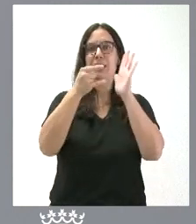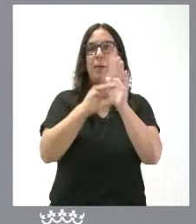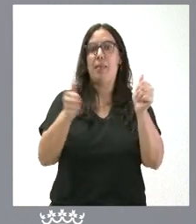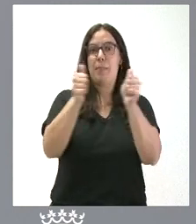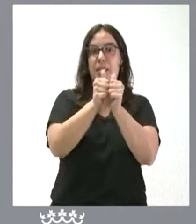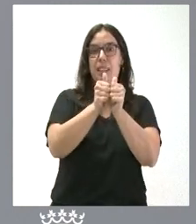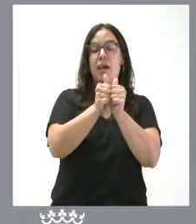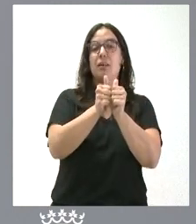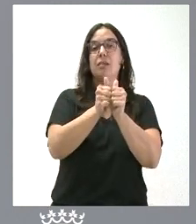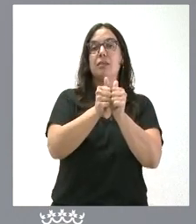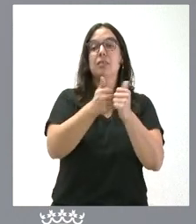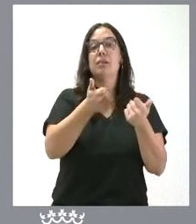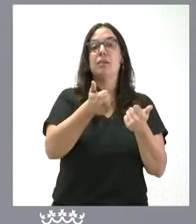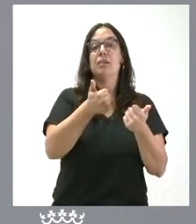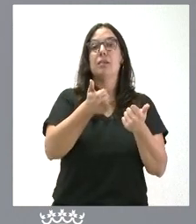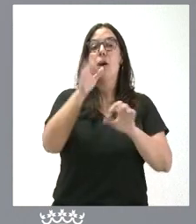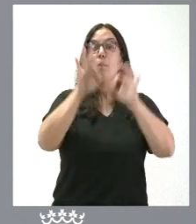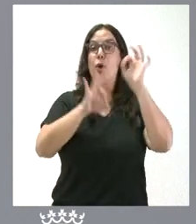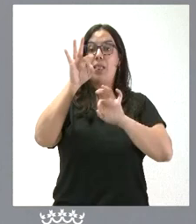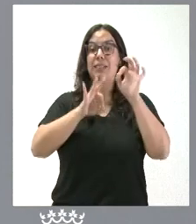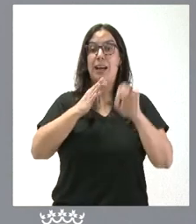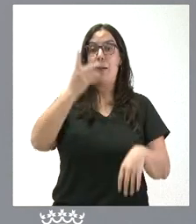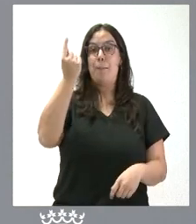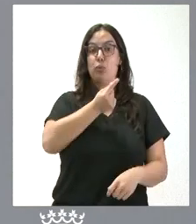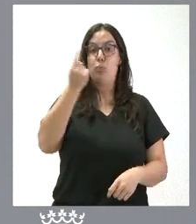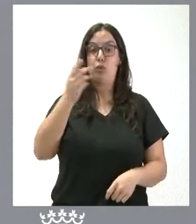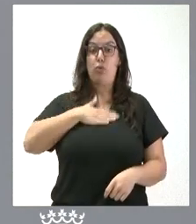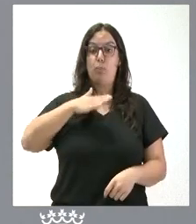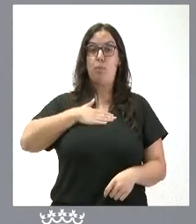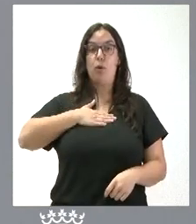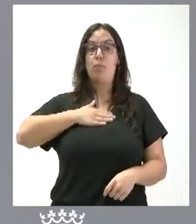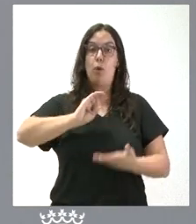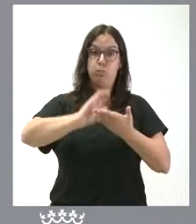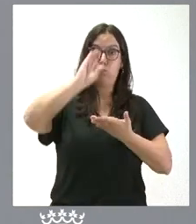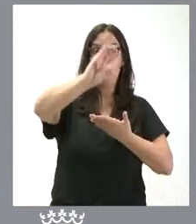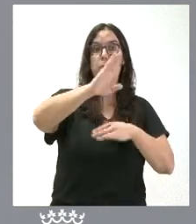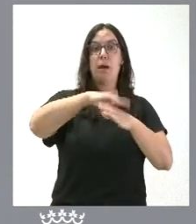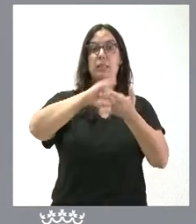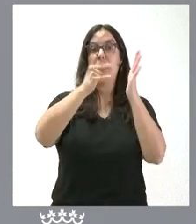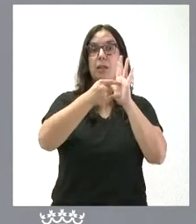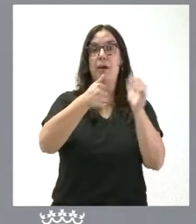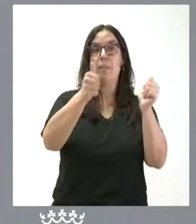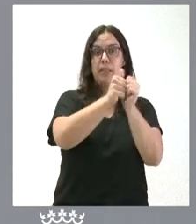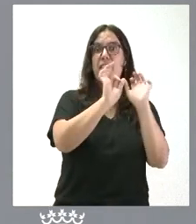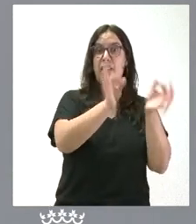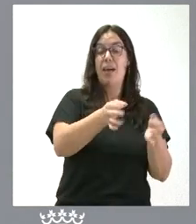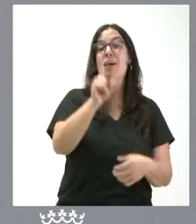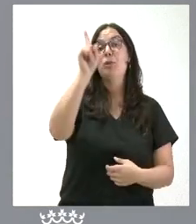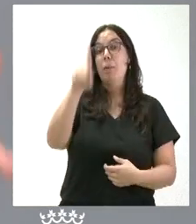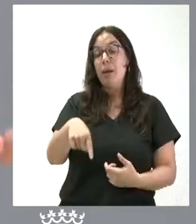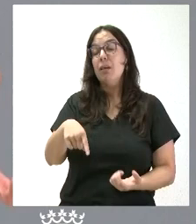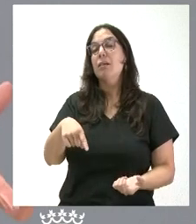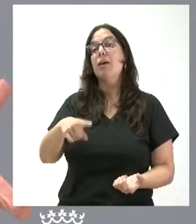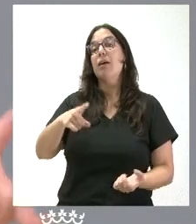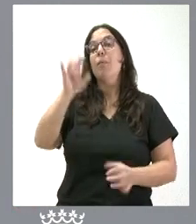las comunidades autónomas que más porcentaje de su presupuesto destinan al sistema de dependencia, a su vez se da la circunstancia de que tenemos